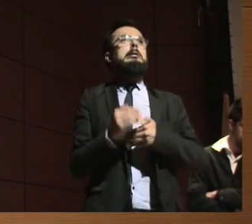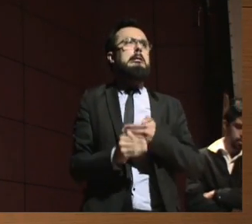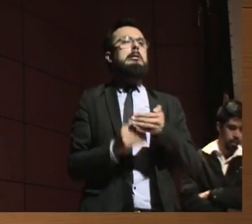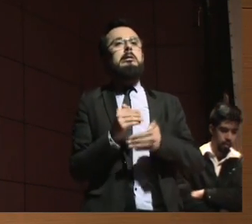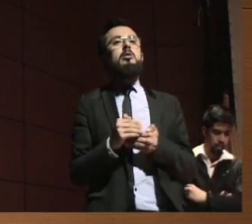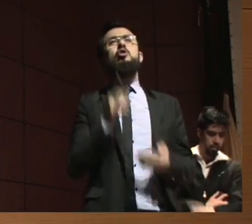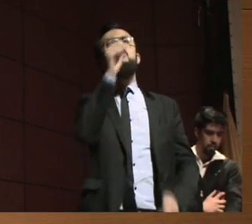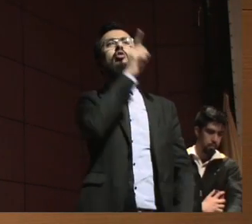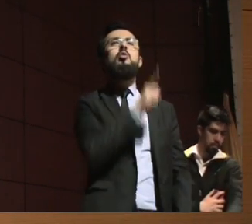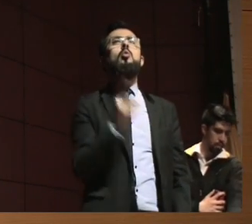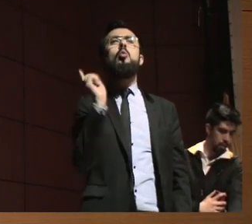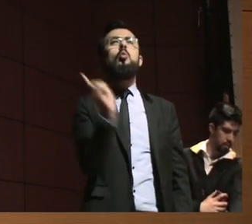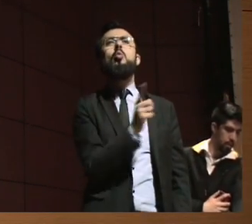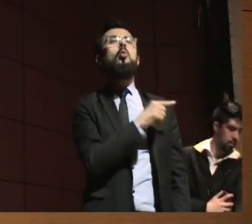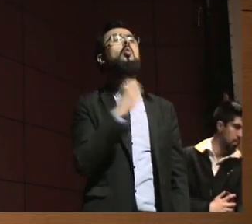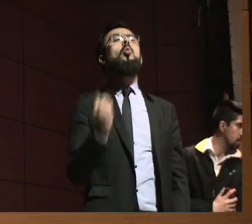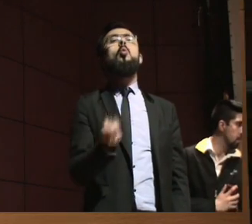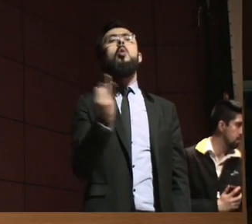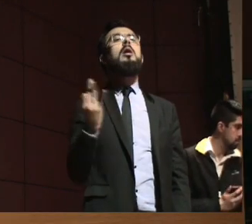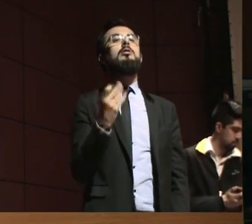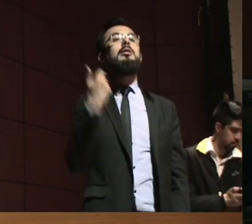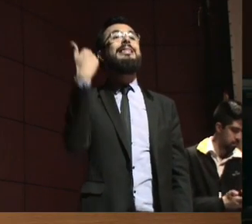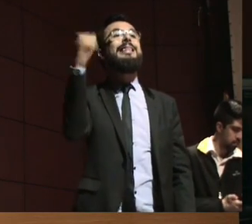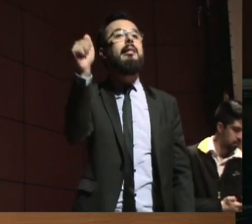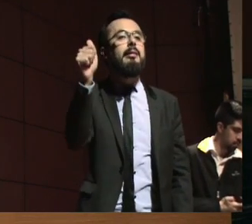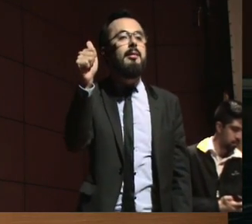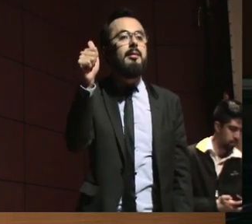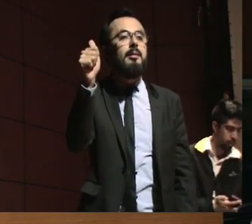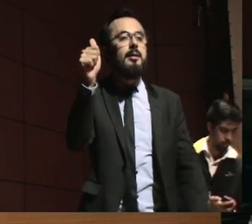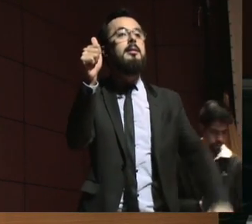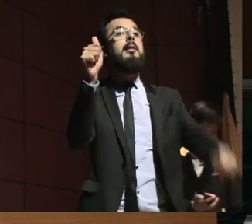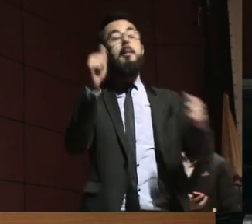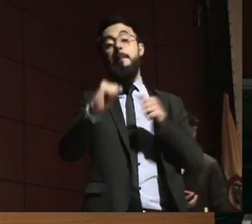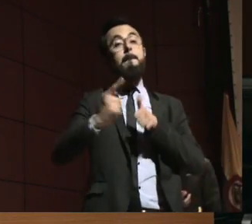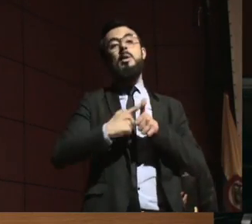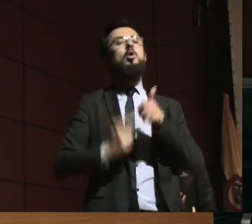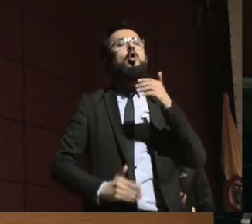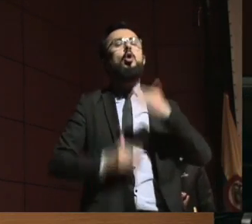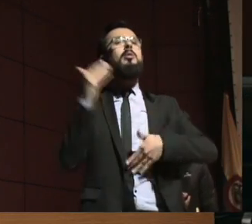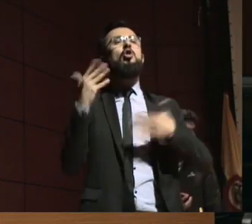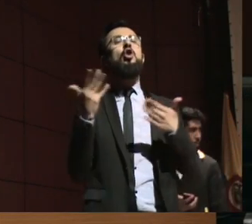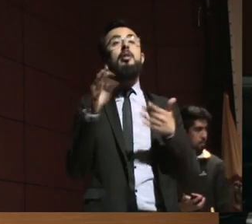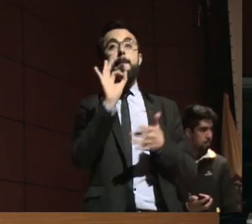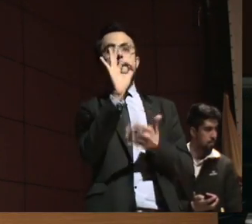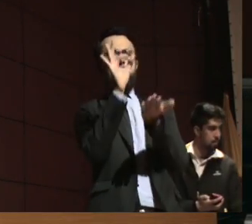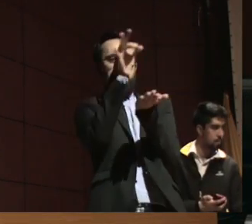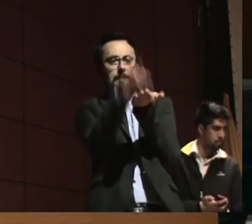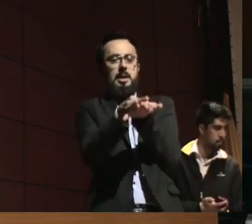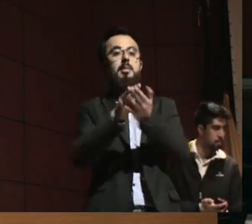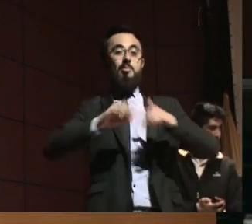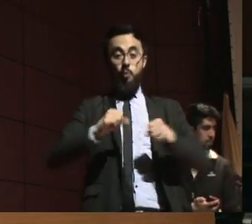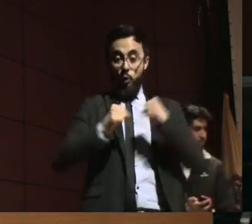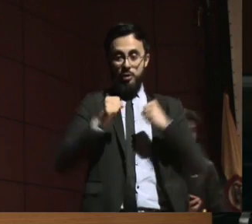en Bogotá, digamos, trayendo a las personas de algunos de los territorios.